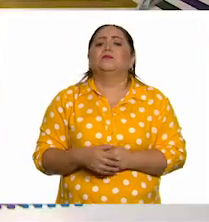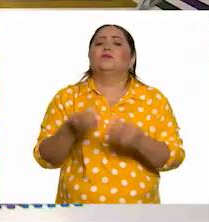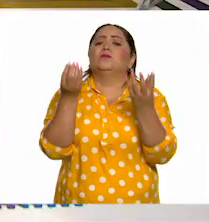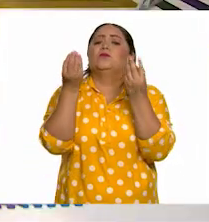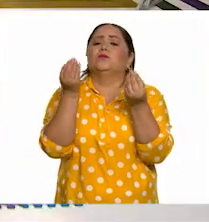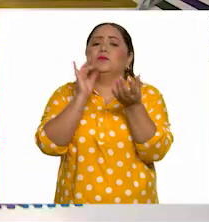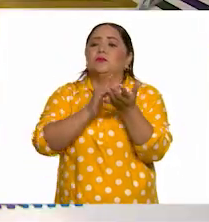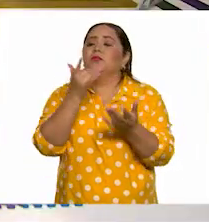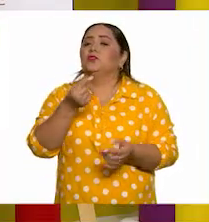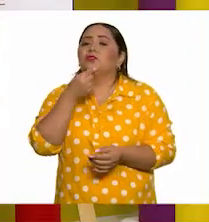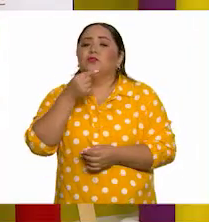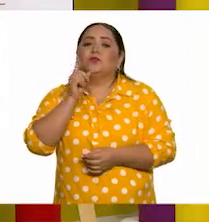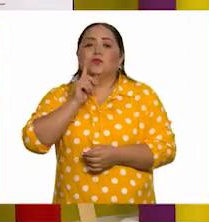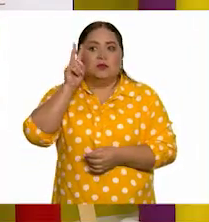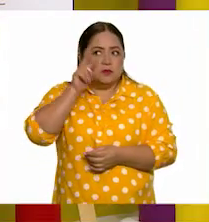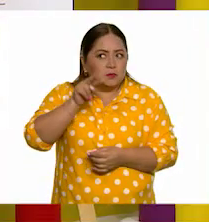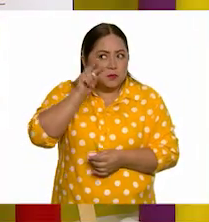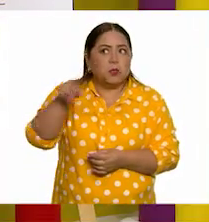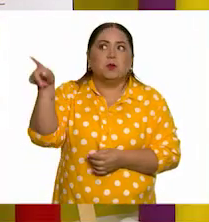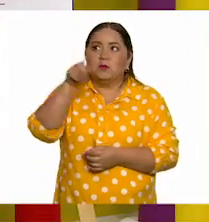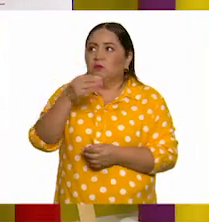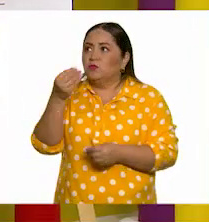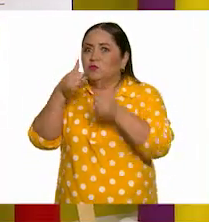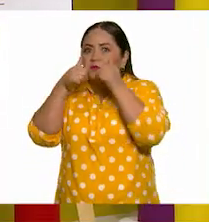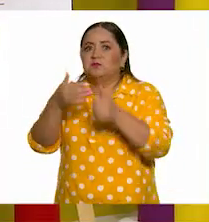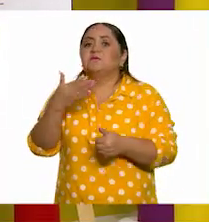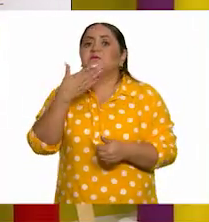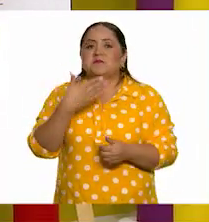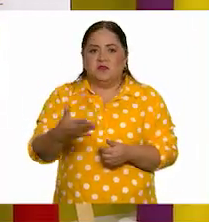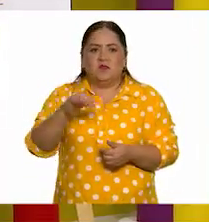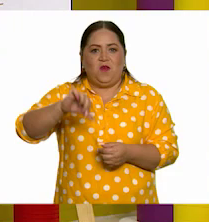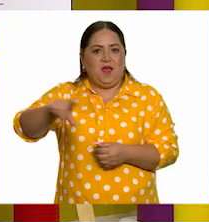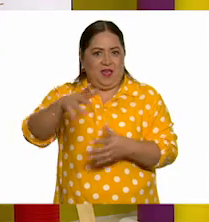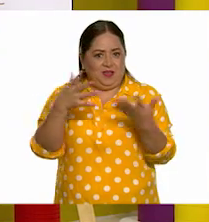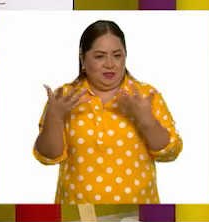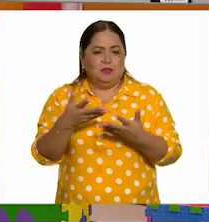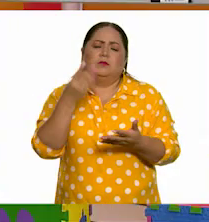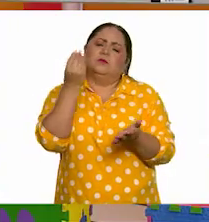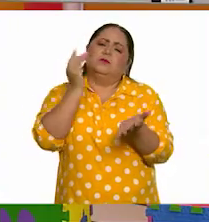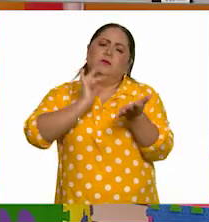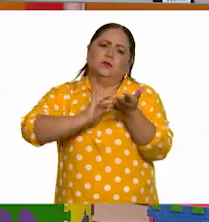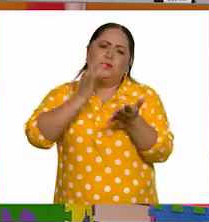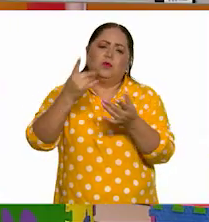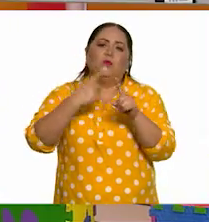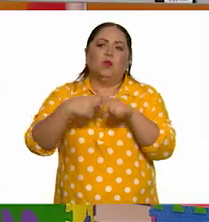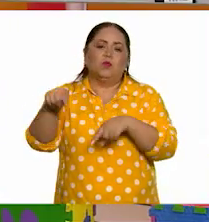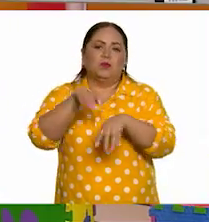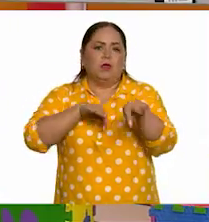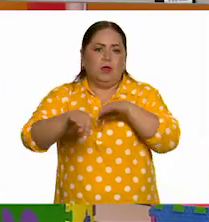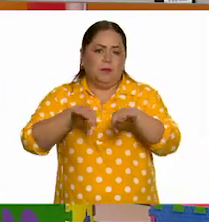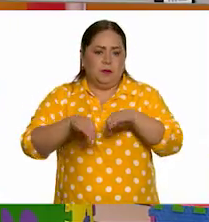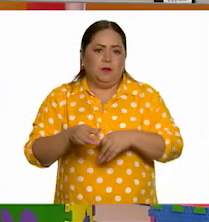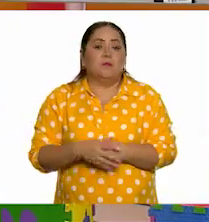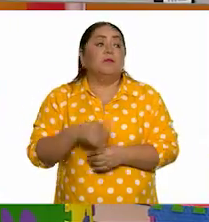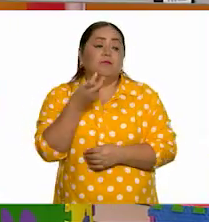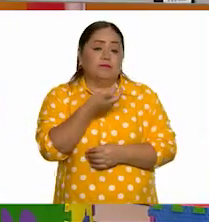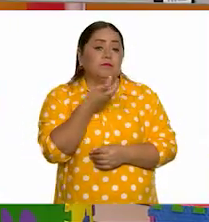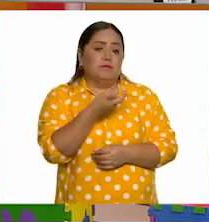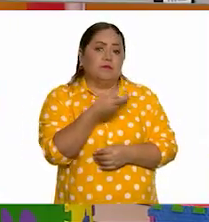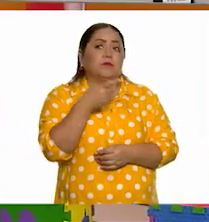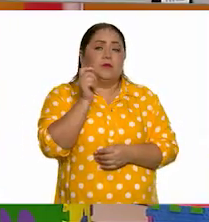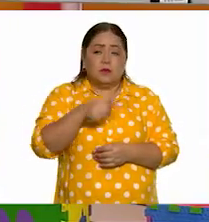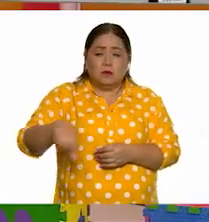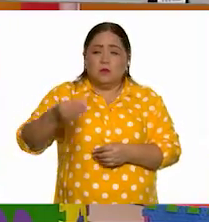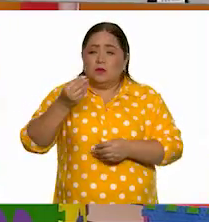Muchísimas gracias niñas y niños. Se ve que le pusieron mucha dedicación a lo que estaban haciendo. Muchas gracias por sus trabajos. Así es, se